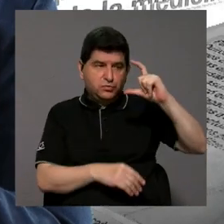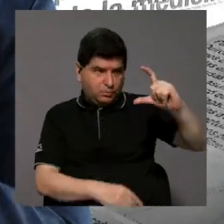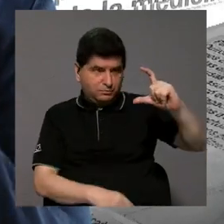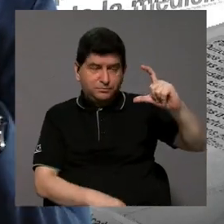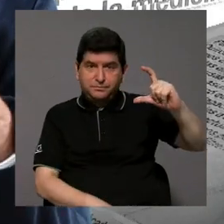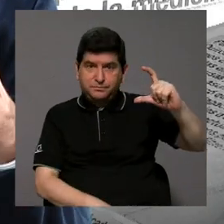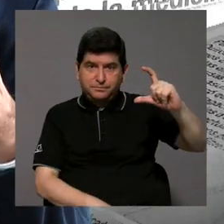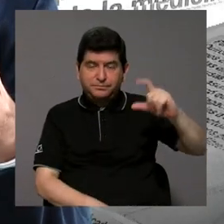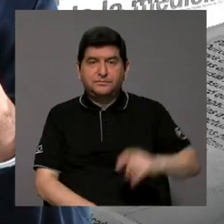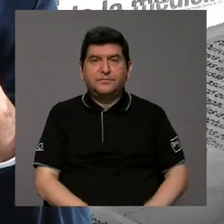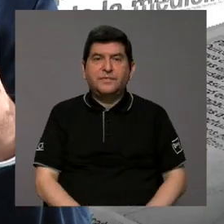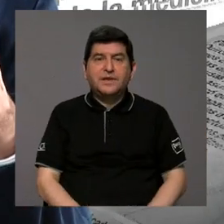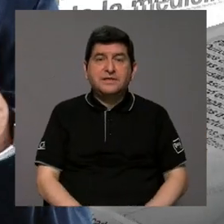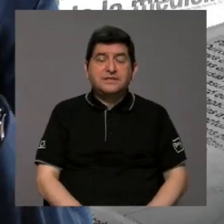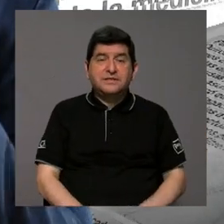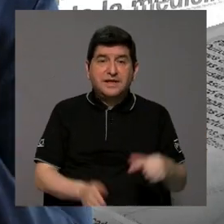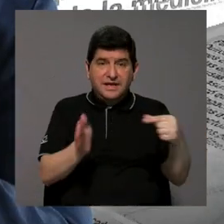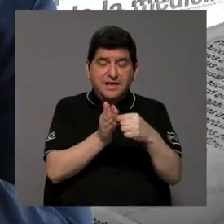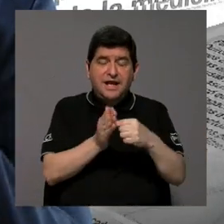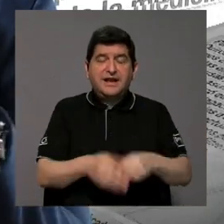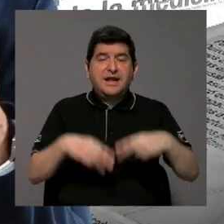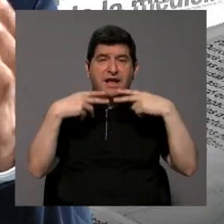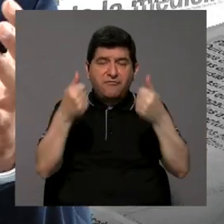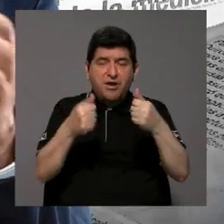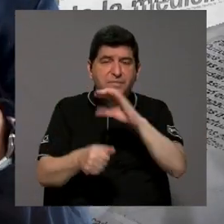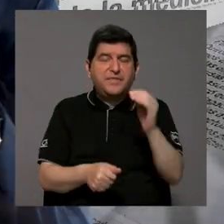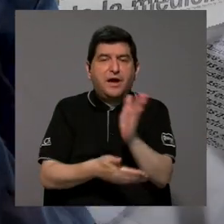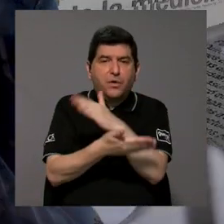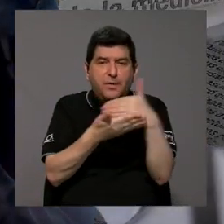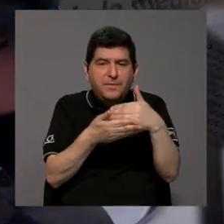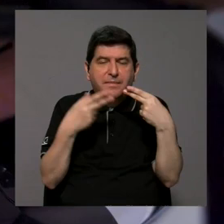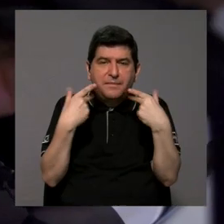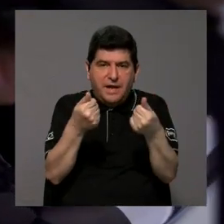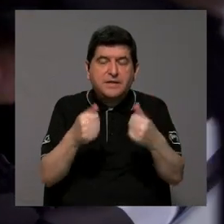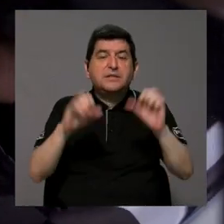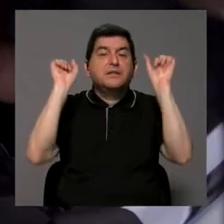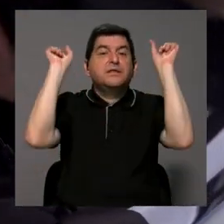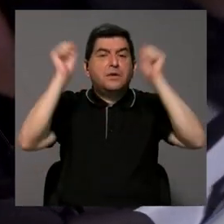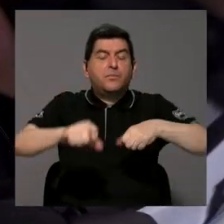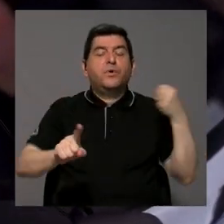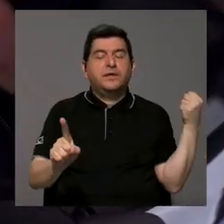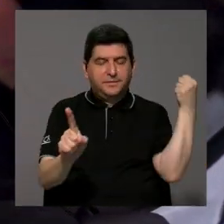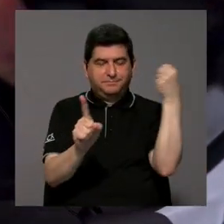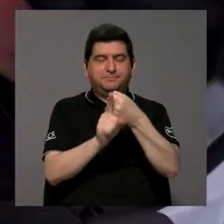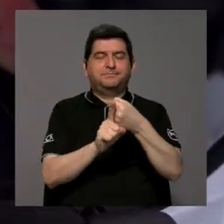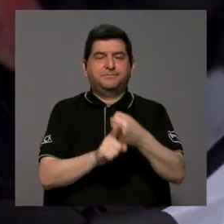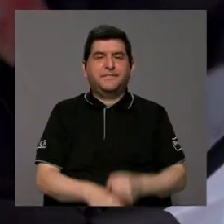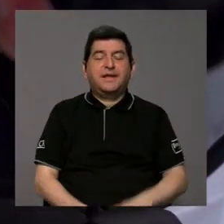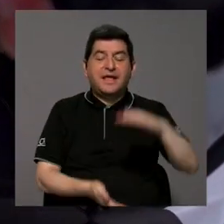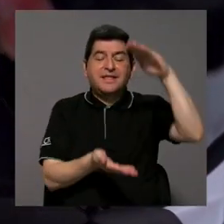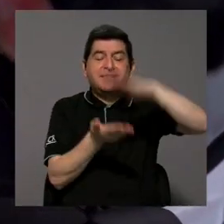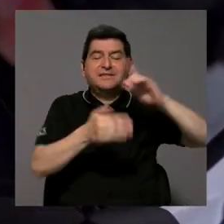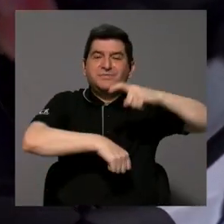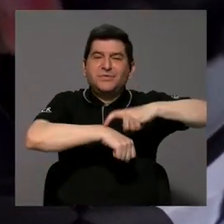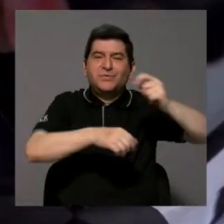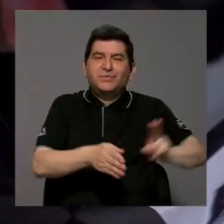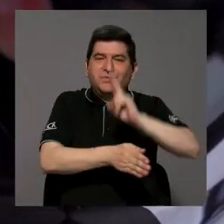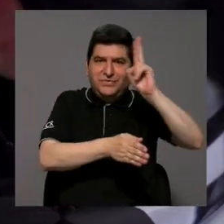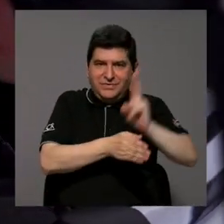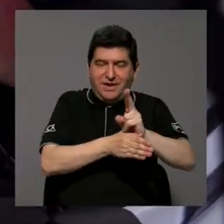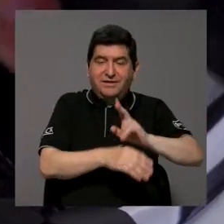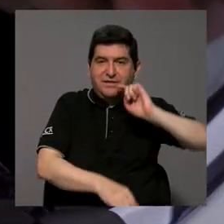las baterías de la carga rápida versus la carga semirápida sí puede tener un impacto que acorte esa vida